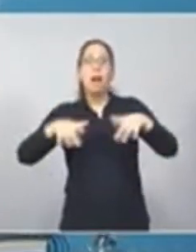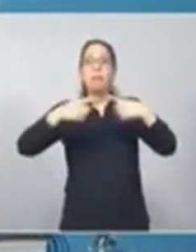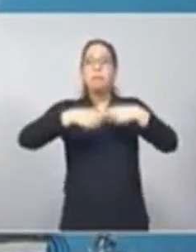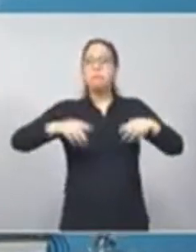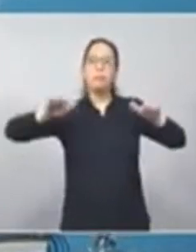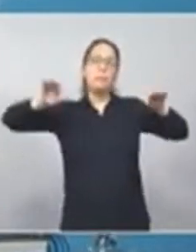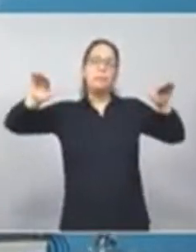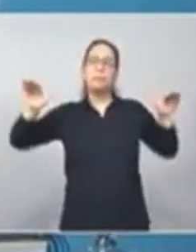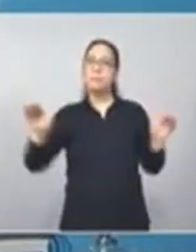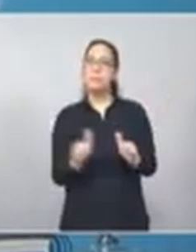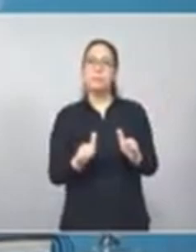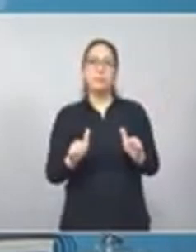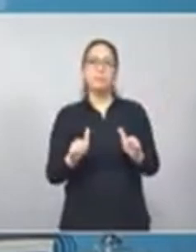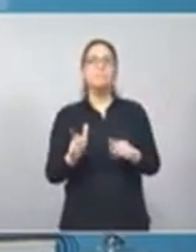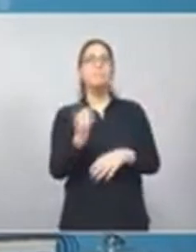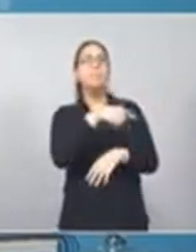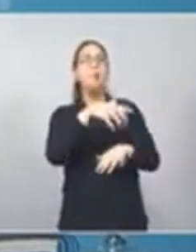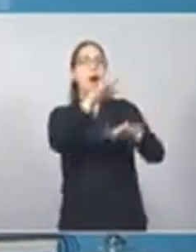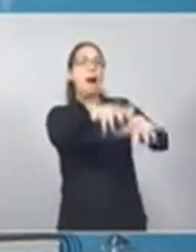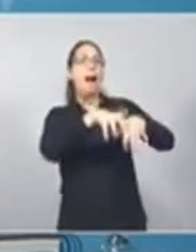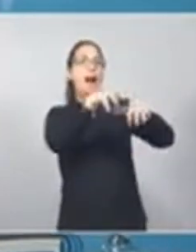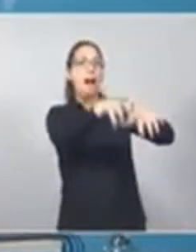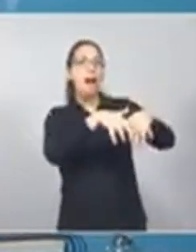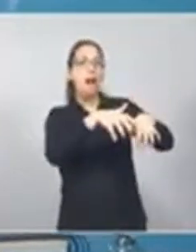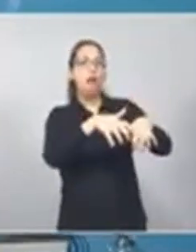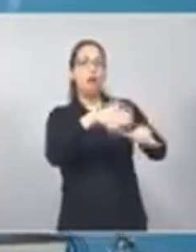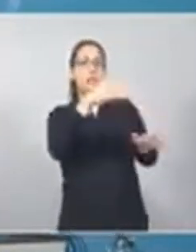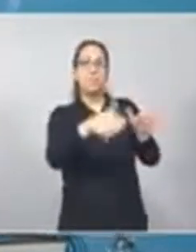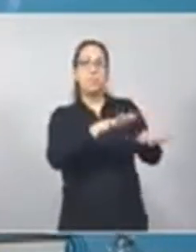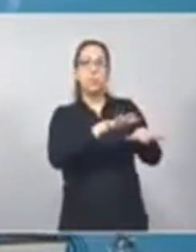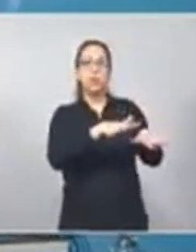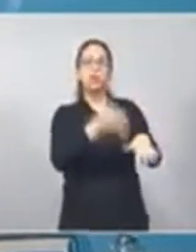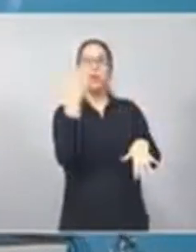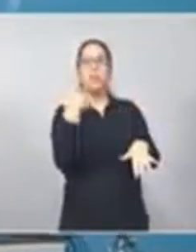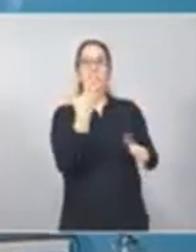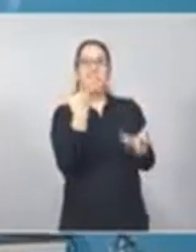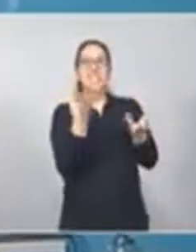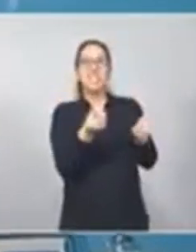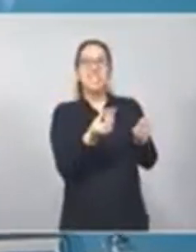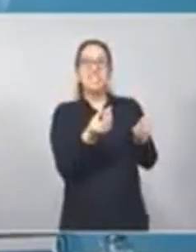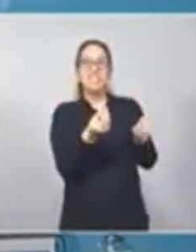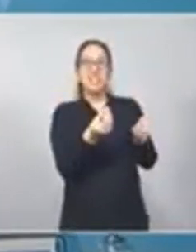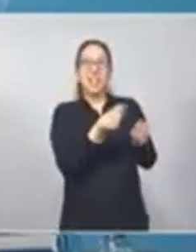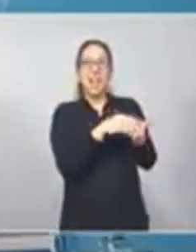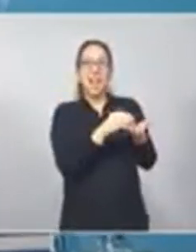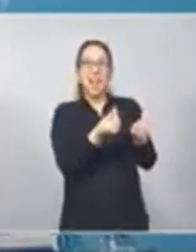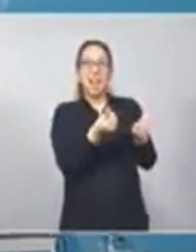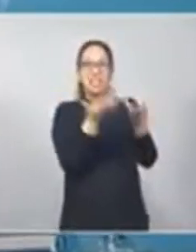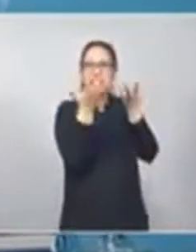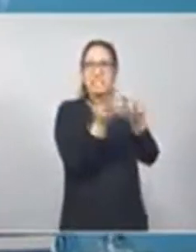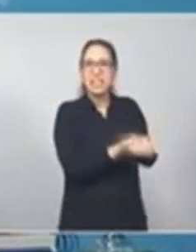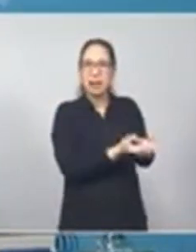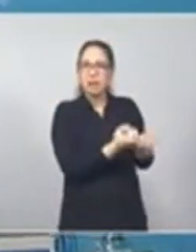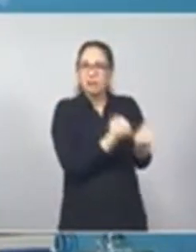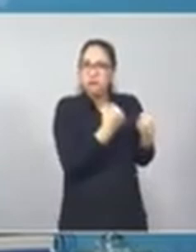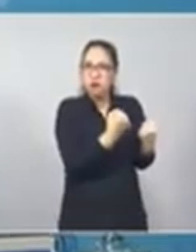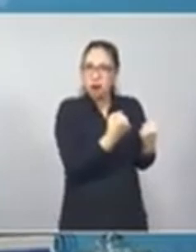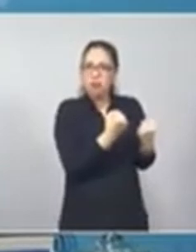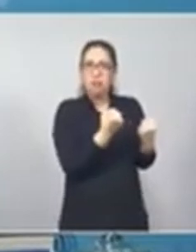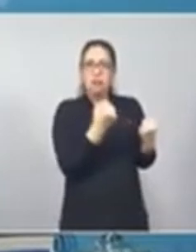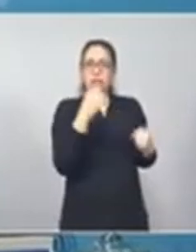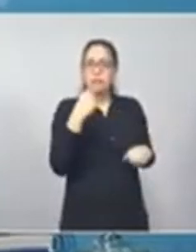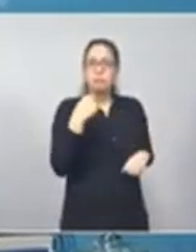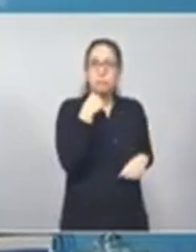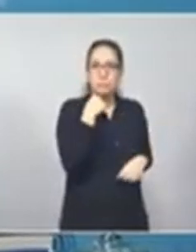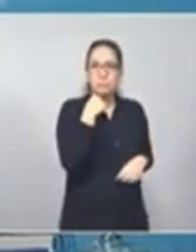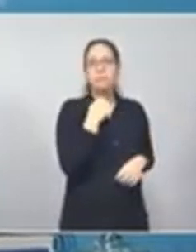Cuando sacamos el efecto del agro, como ustedes saben, el año pasado hubo una sequía muy fuerte, con lo cual este año está mostrando una recuperación, pero cuando sacamos ese